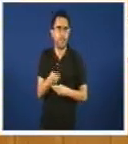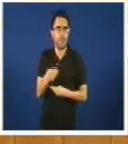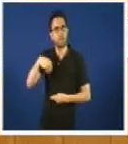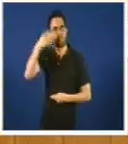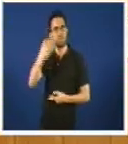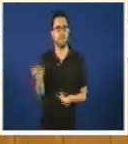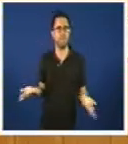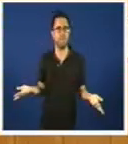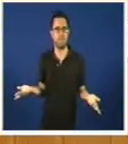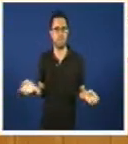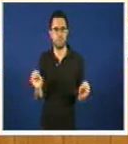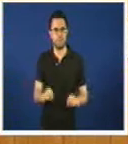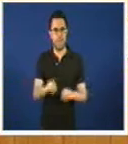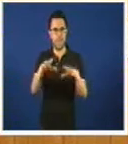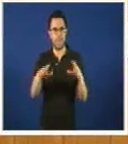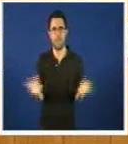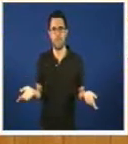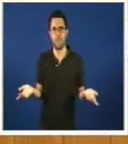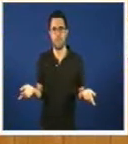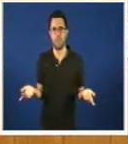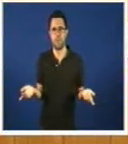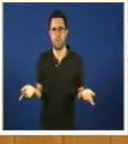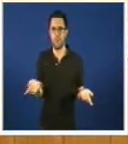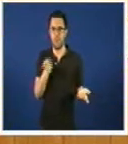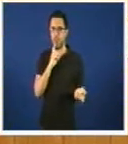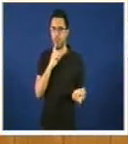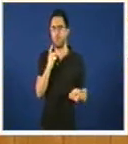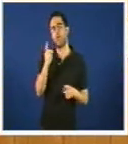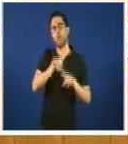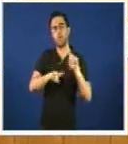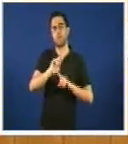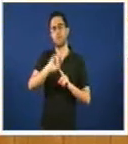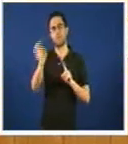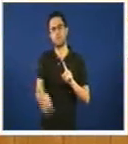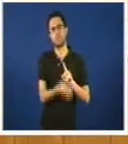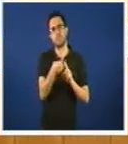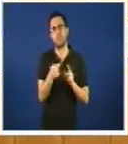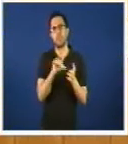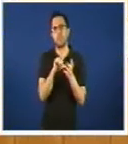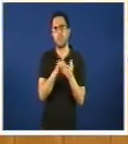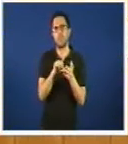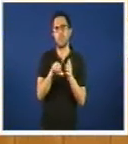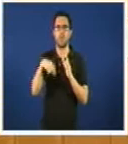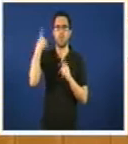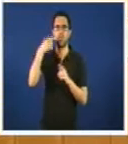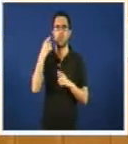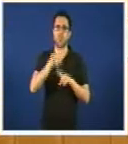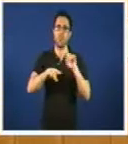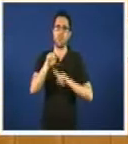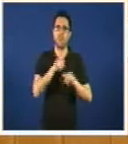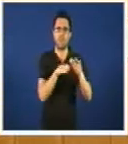consellero que van a facer con outro dos graves problemas da cidade da cultura que os seus problemas de comunicación de accesibilidade